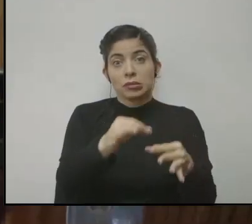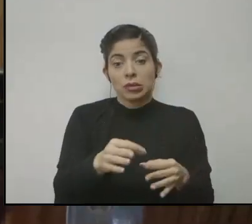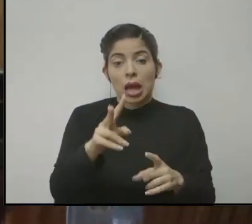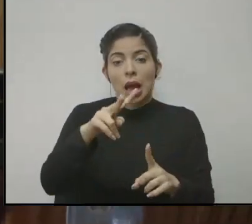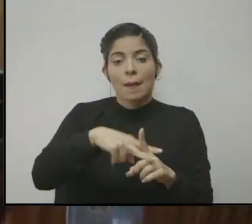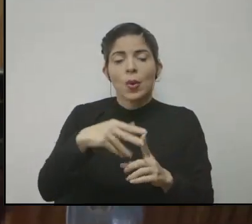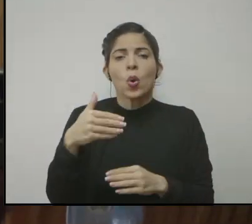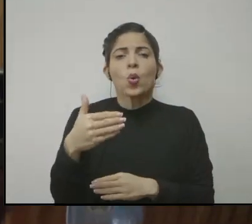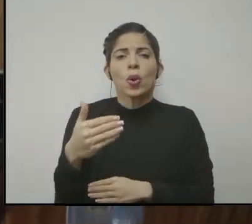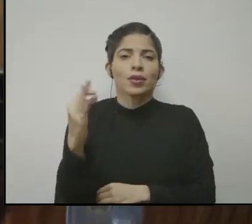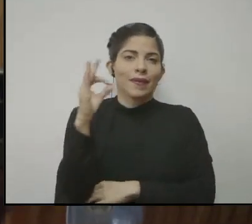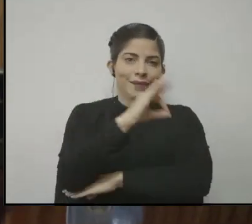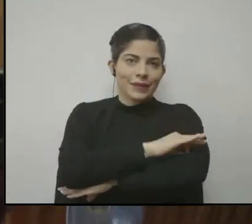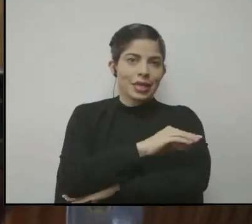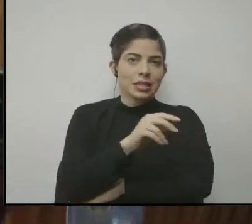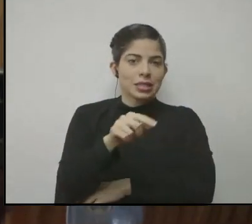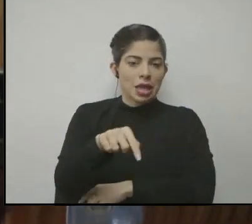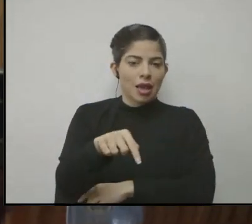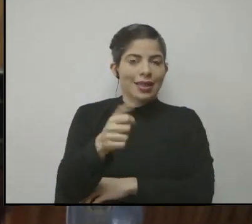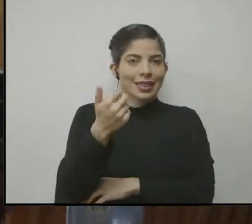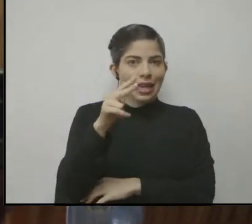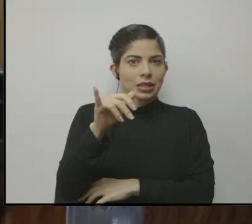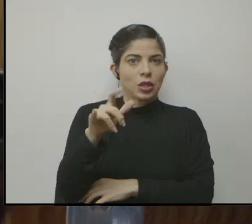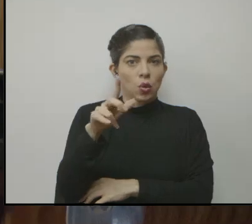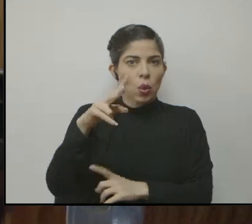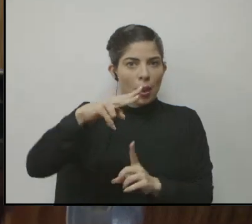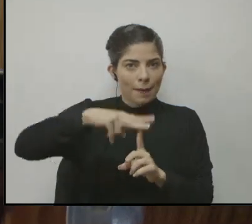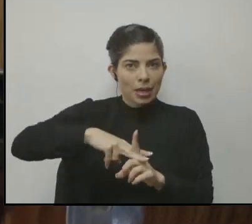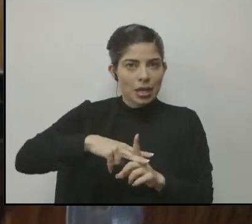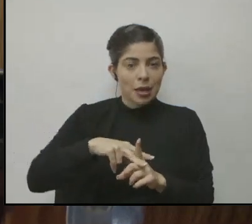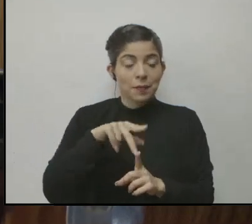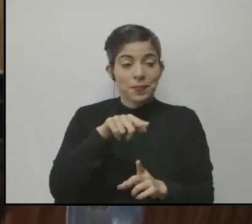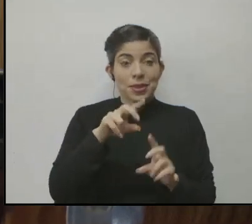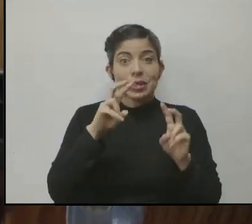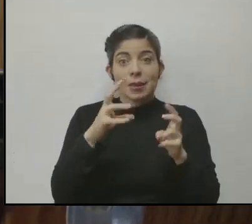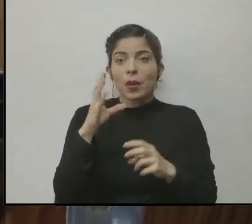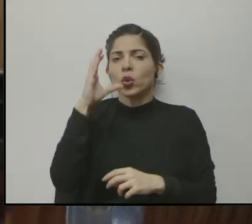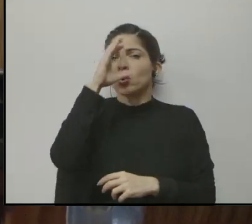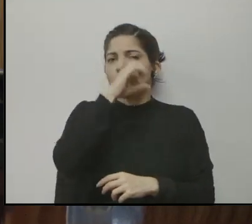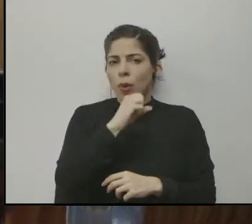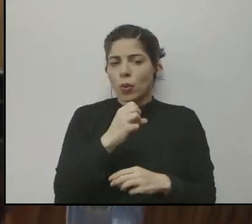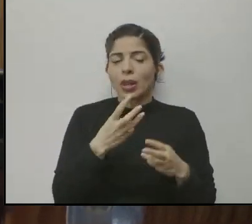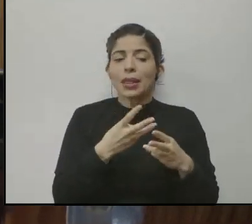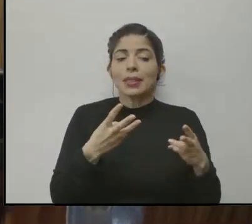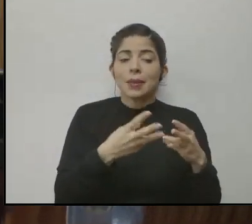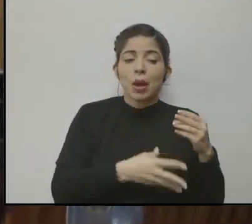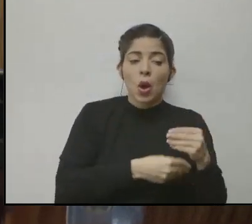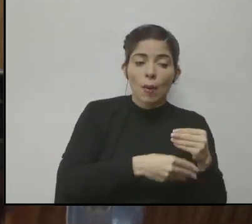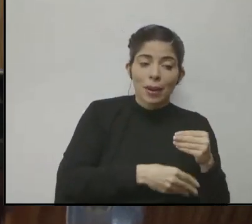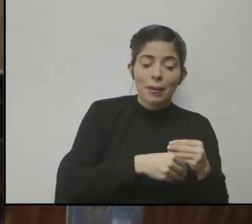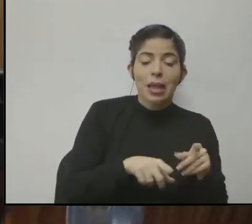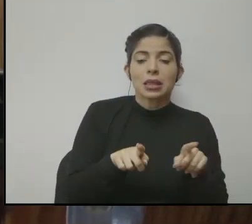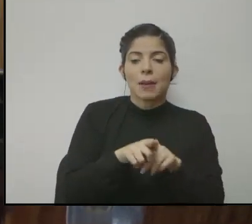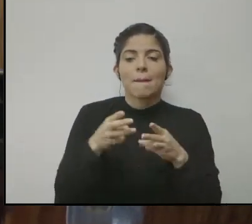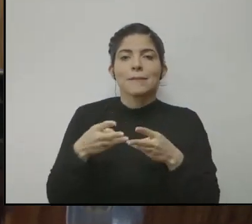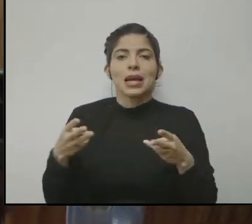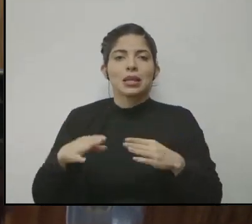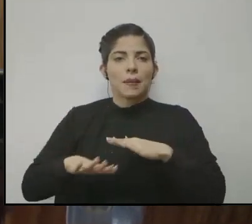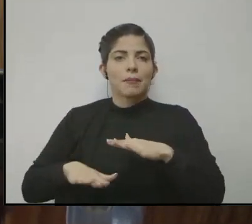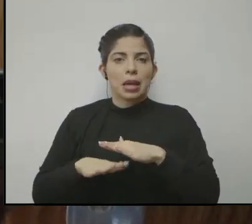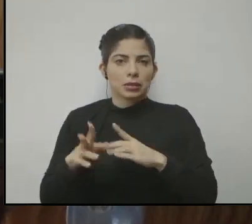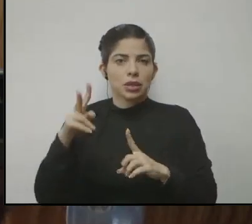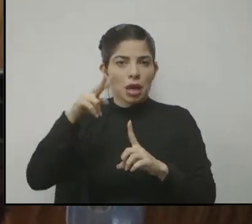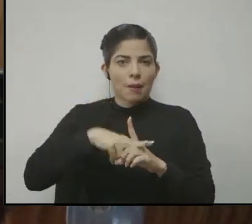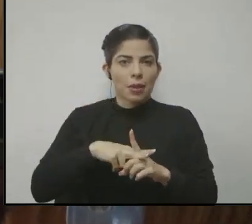ejecutar, o sea, tienen fecha de rige del 13 de julio. Y en este caso contempla también materias complementarias como también las materias básicas.